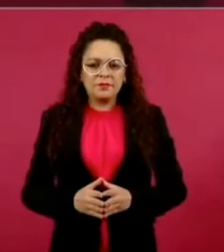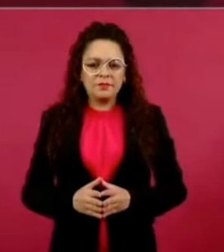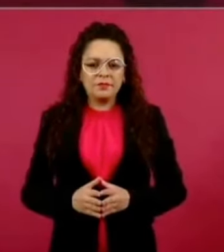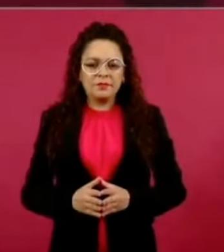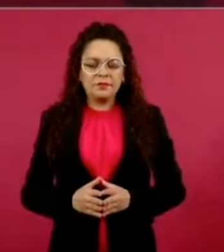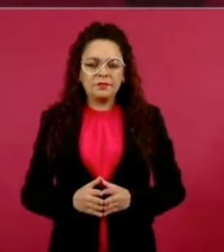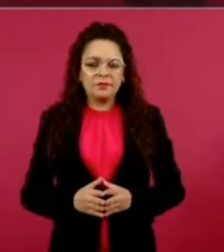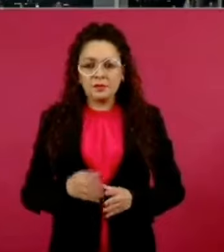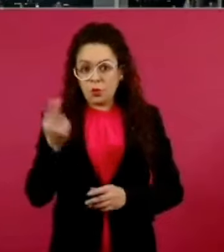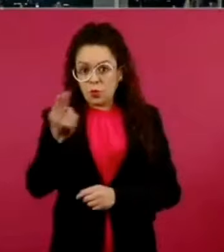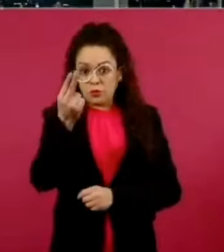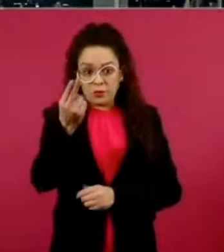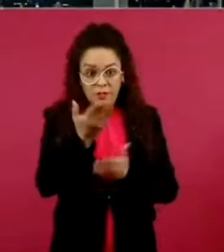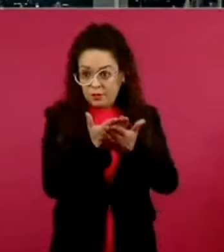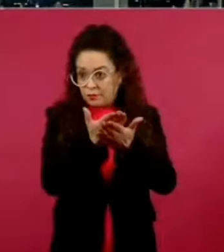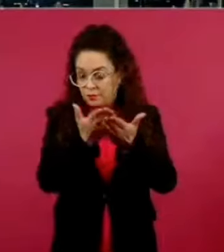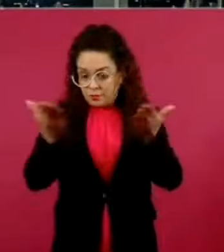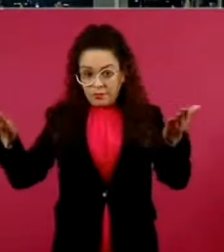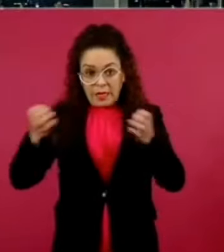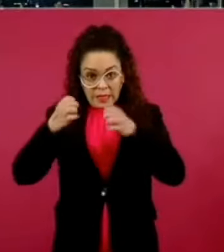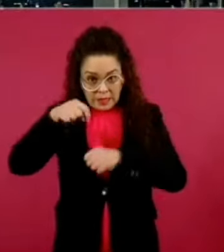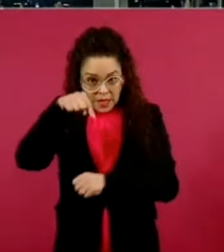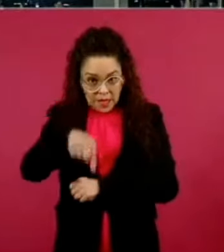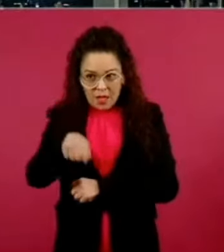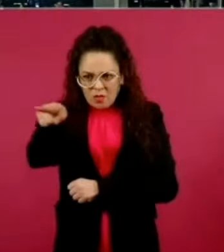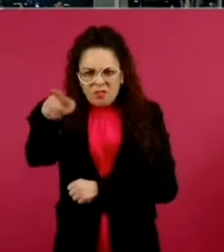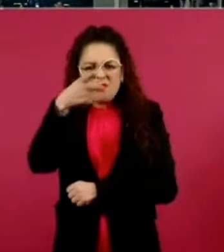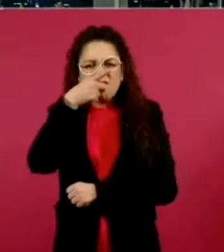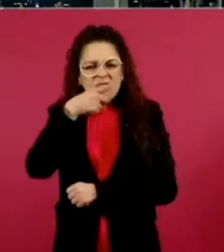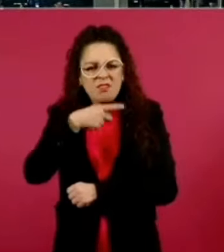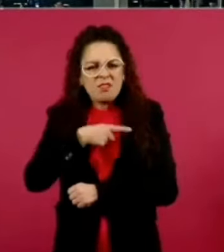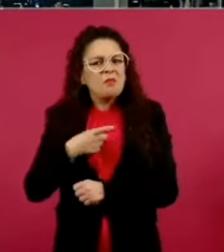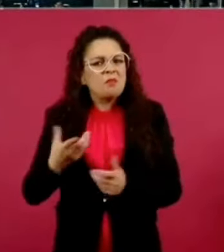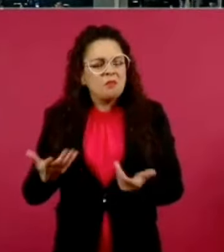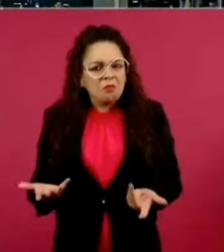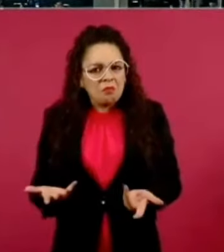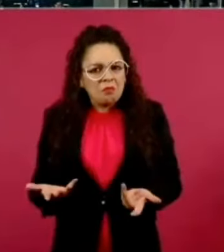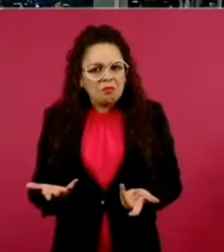¿quién tiene un departamento